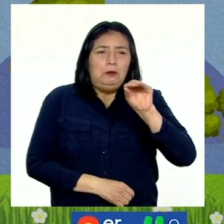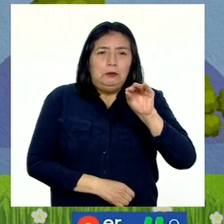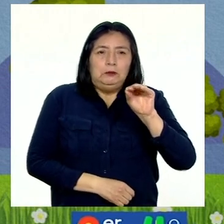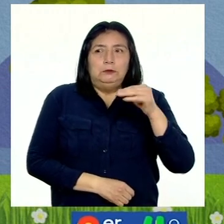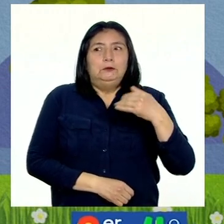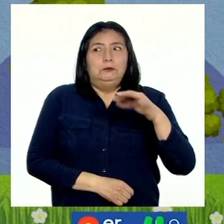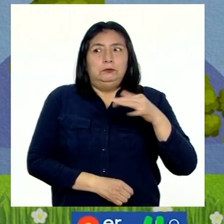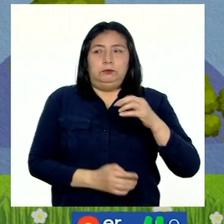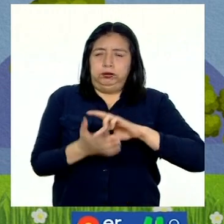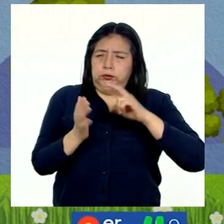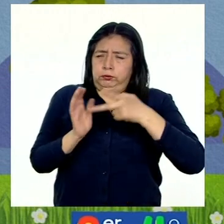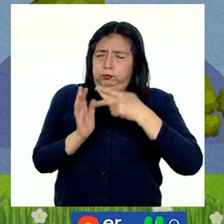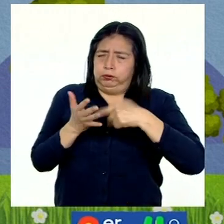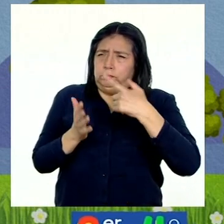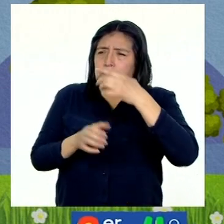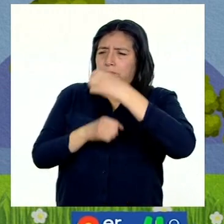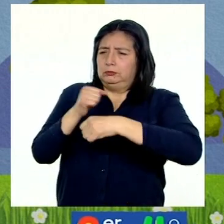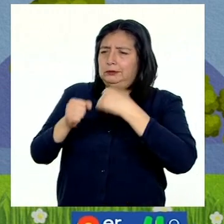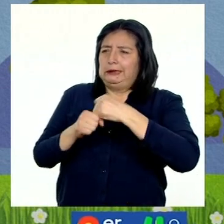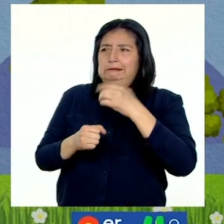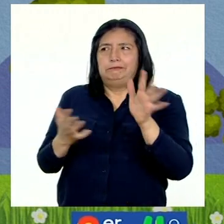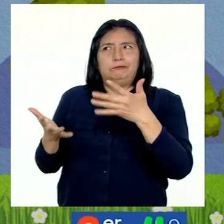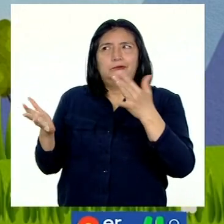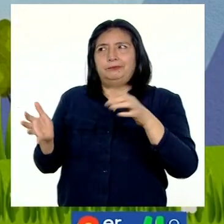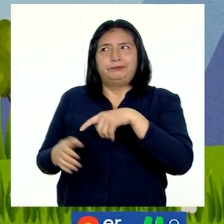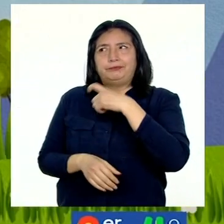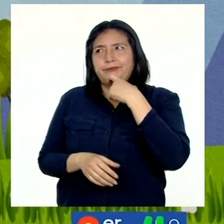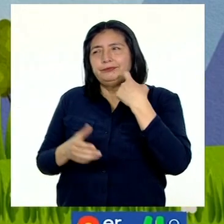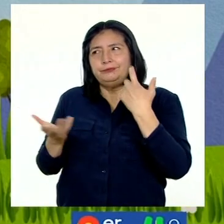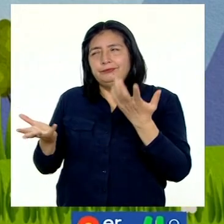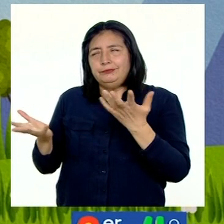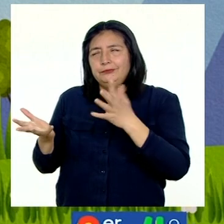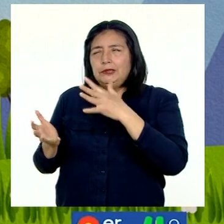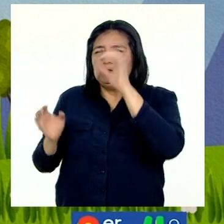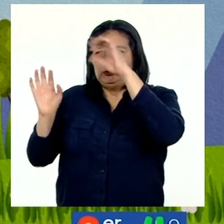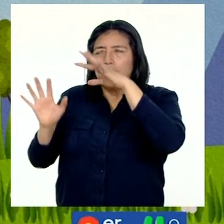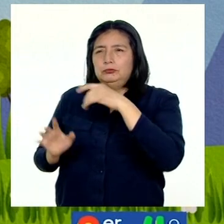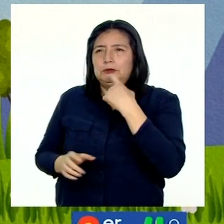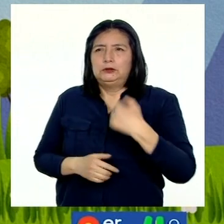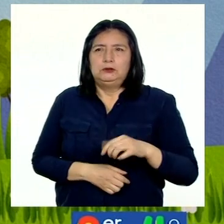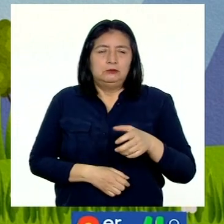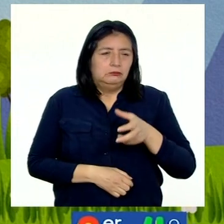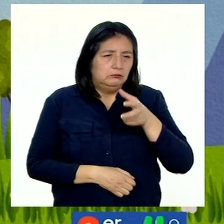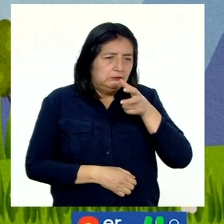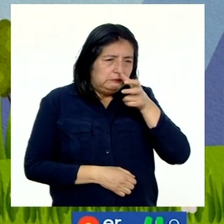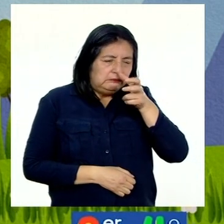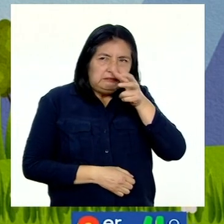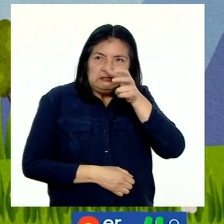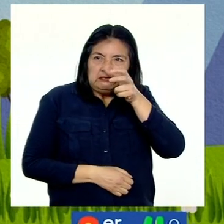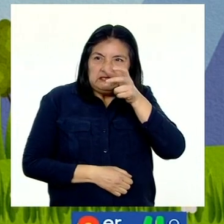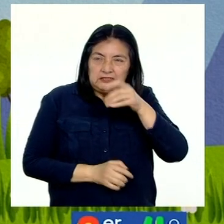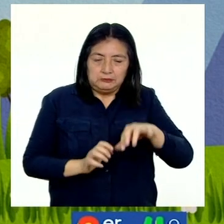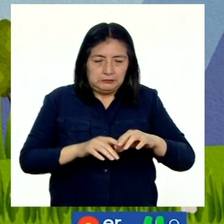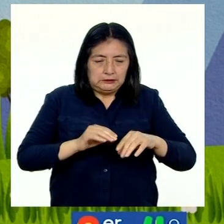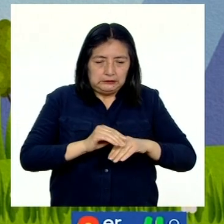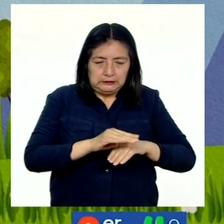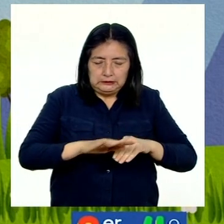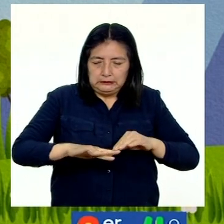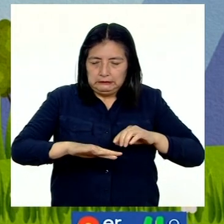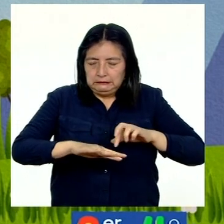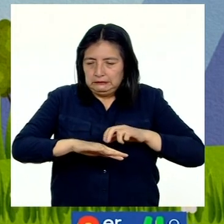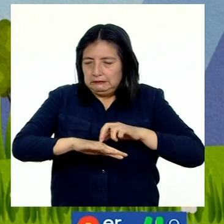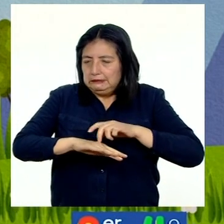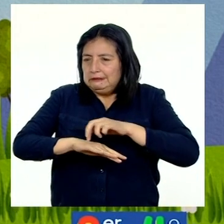entonces indica que será un año de sequía. Cuando las hormigas aparecen sobre la tierra durante los